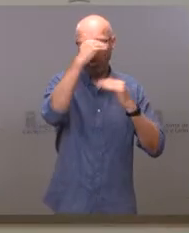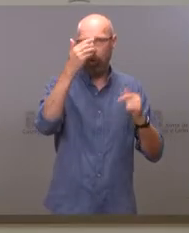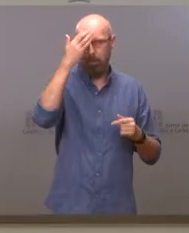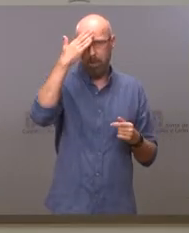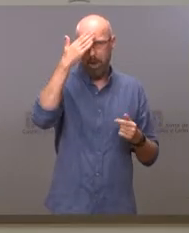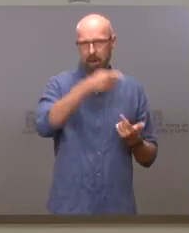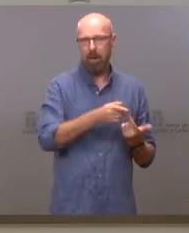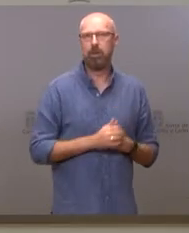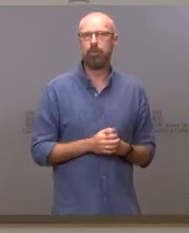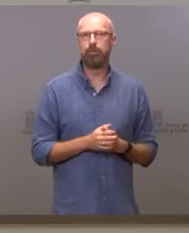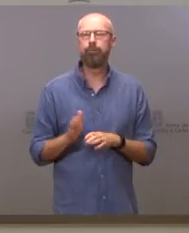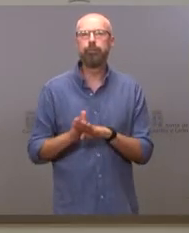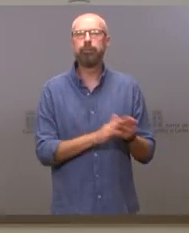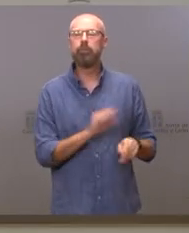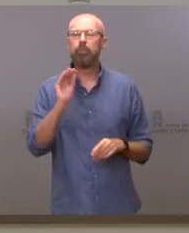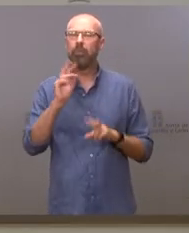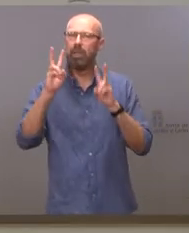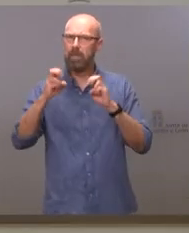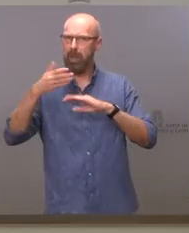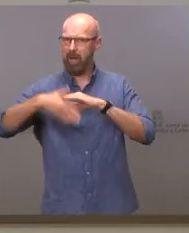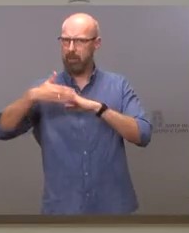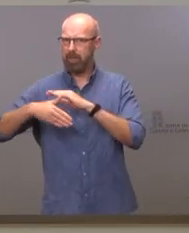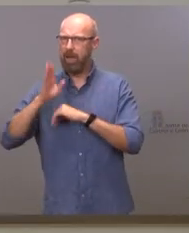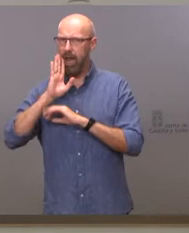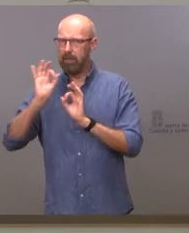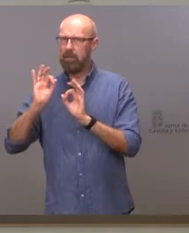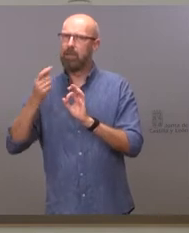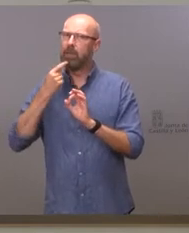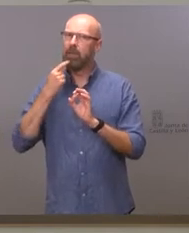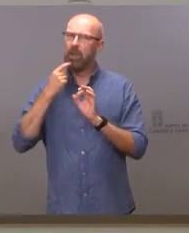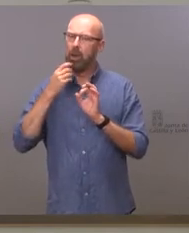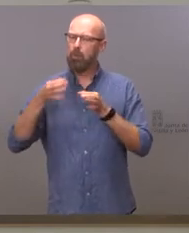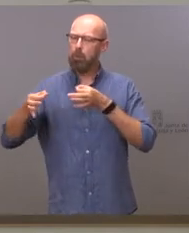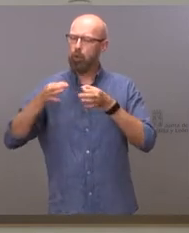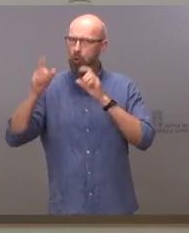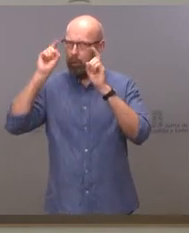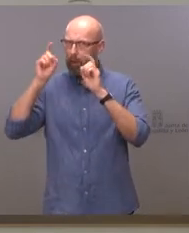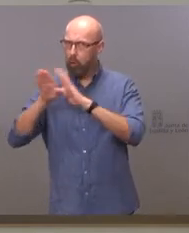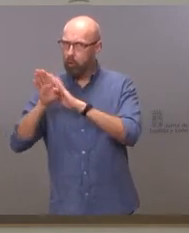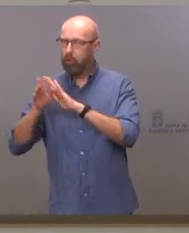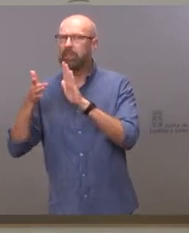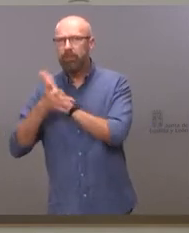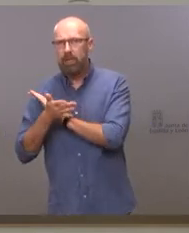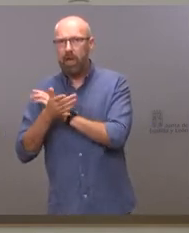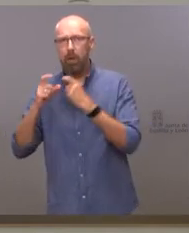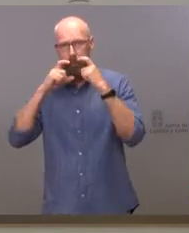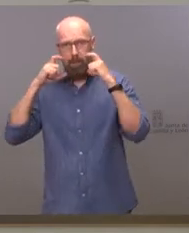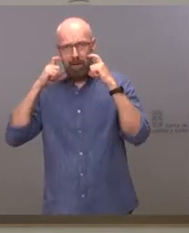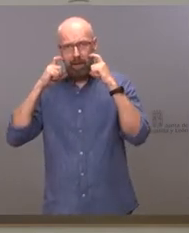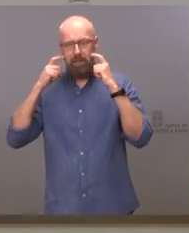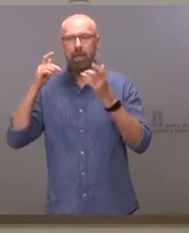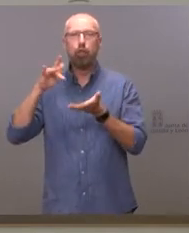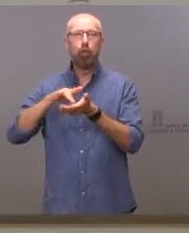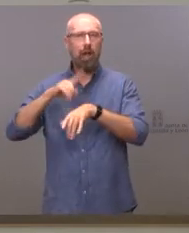Volviendo al tema de las restricciones, nos ha dicho que va a mantener el protocolo que existe en educación. Eso incluye, por tanto, me imagino, la mascarilla en el recreo.